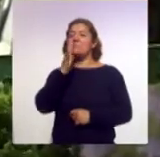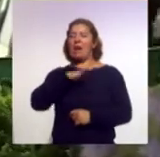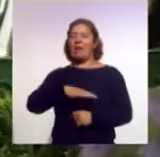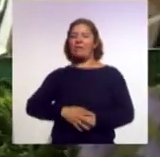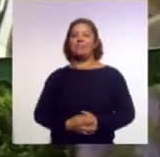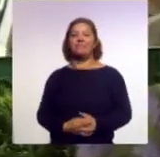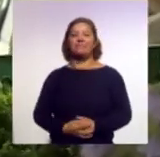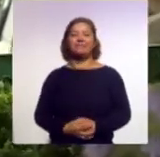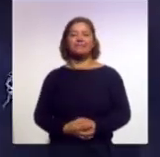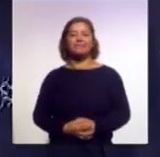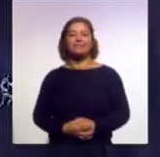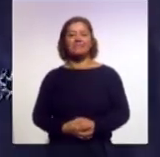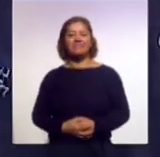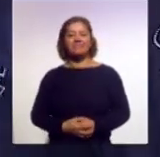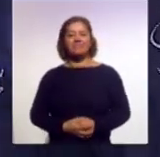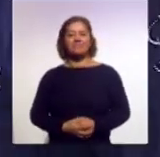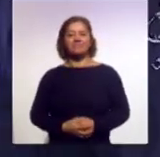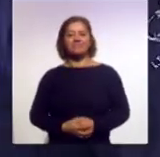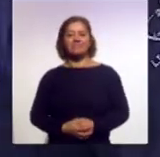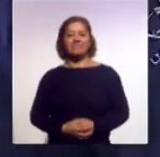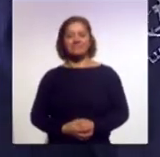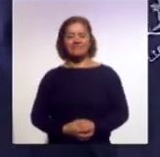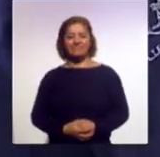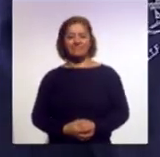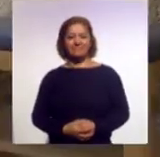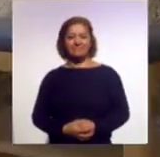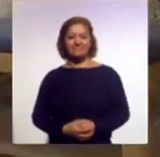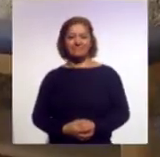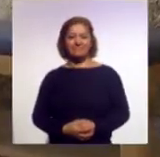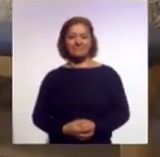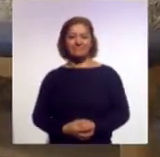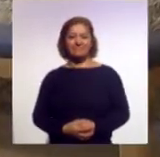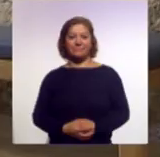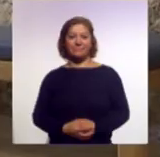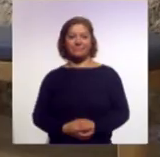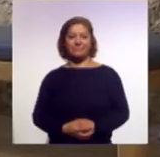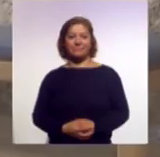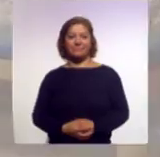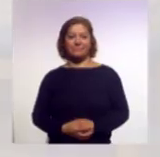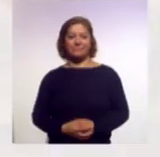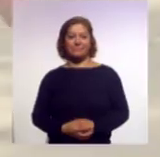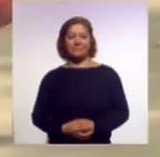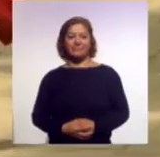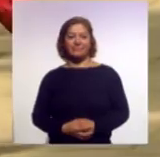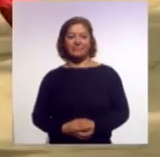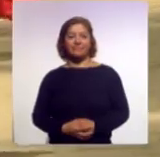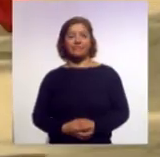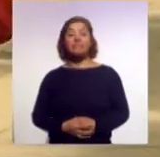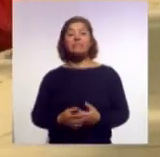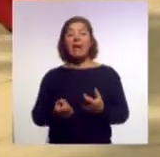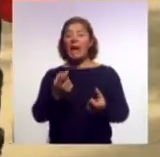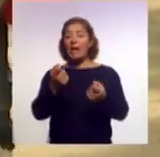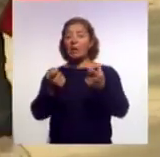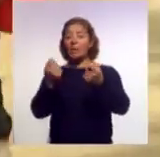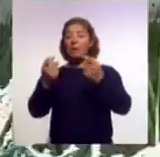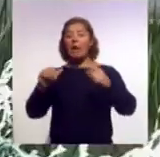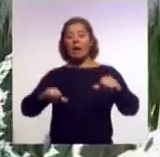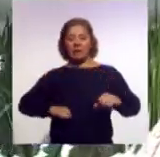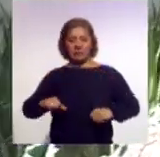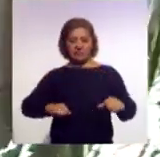algunas actividades de